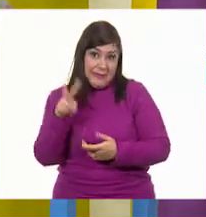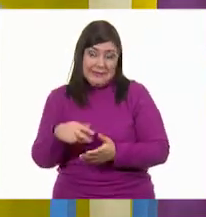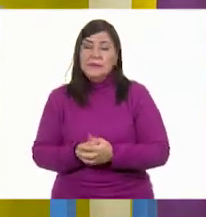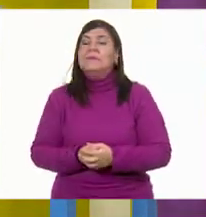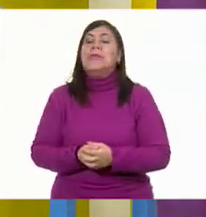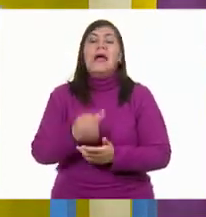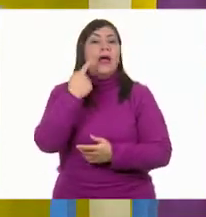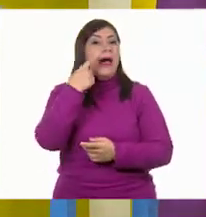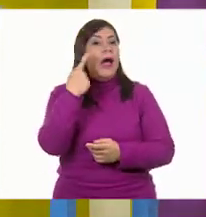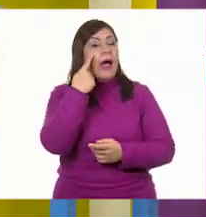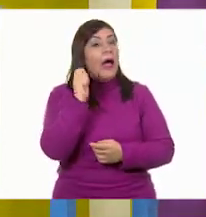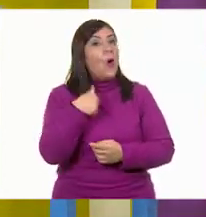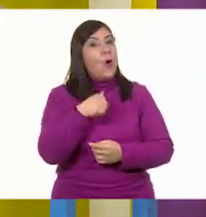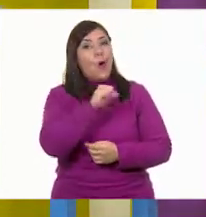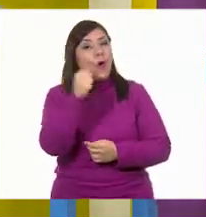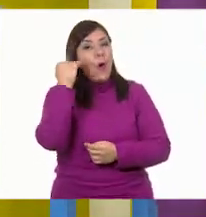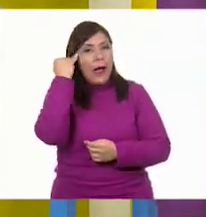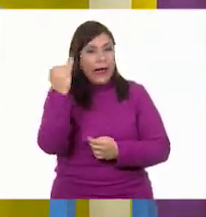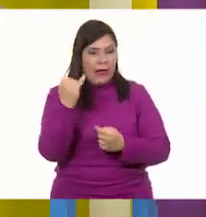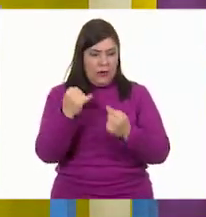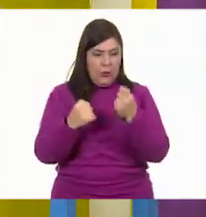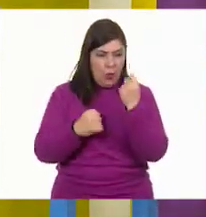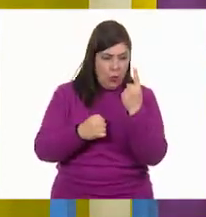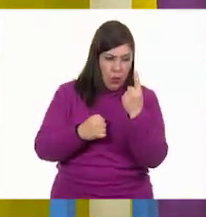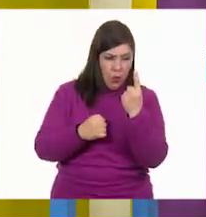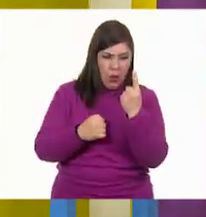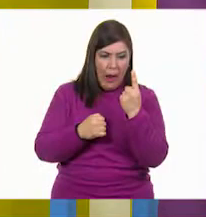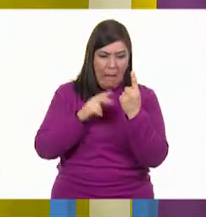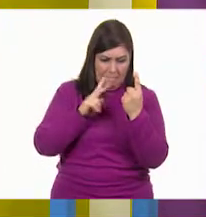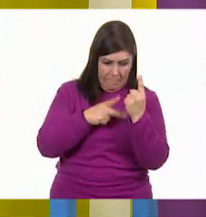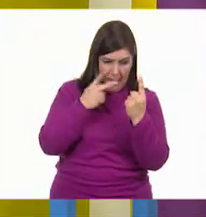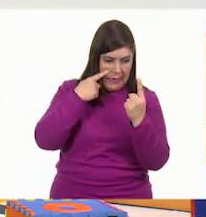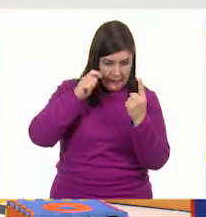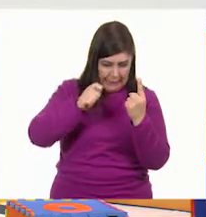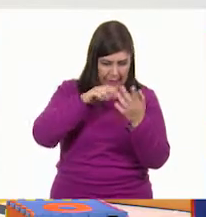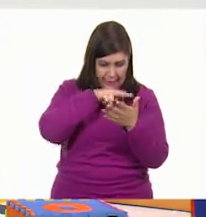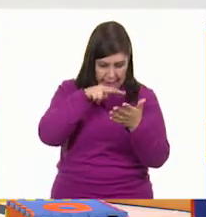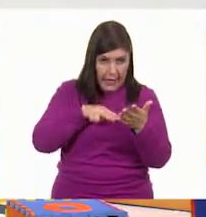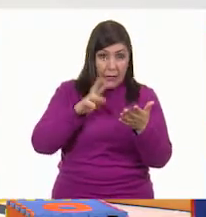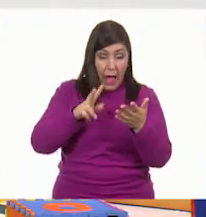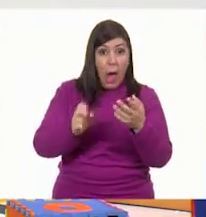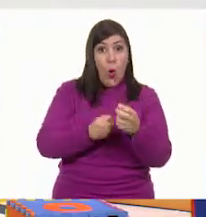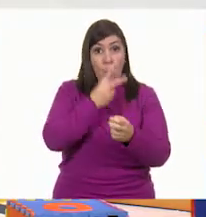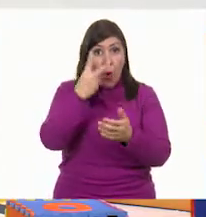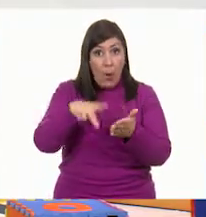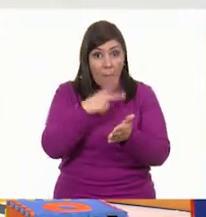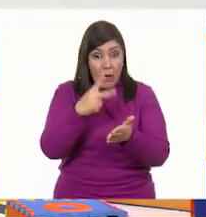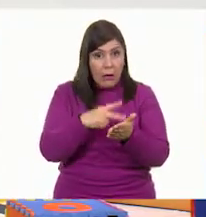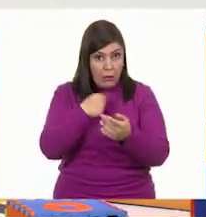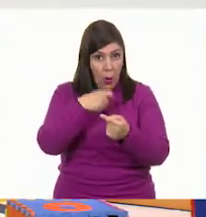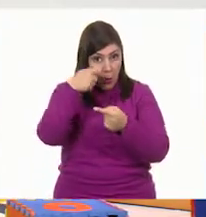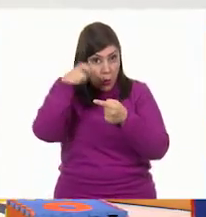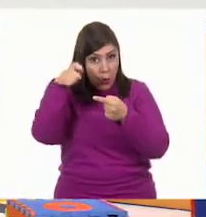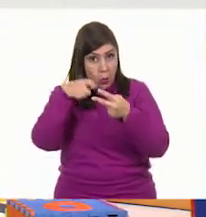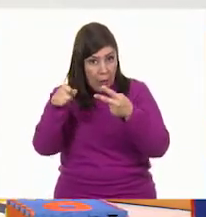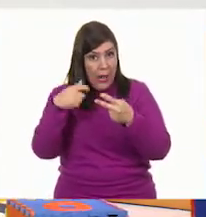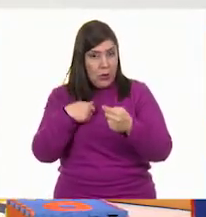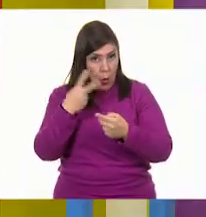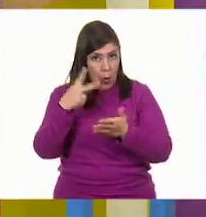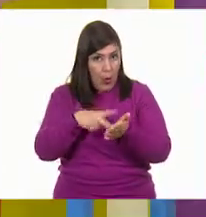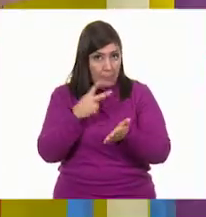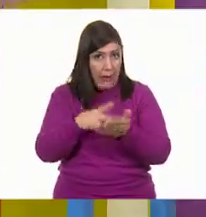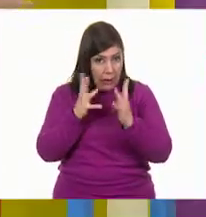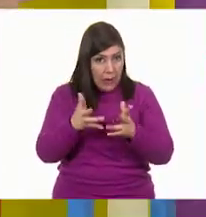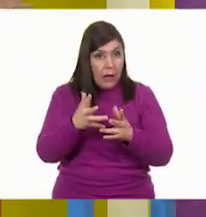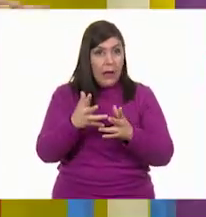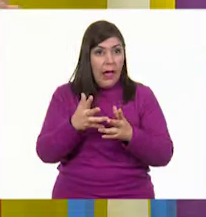Ahorita se me ocurría. ¿Sí? Si lo leo dos veces, ¿pongo dos palomitas? ¿Se podrá? Así de, ya lo leí dos veces. Y